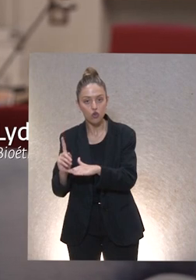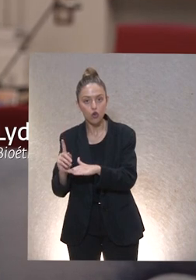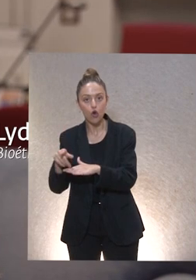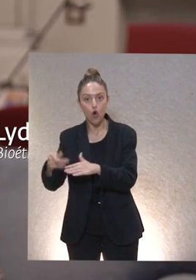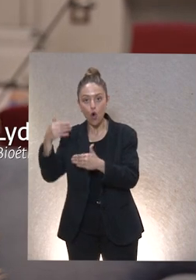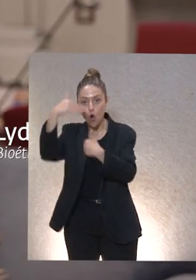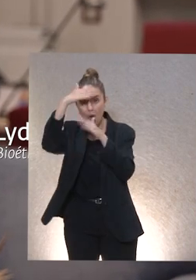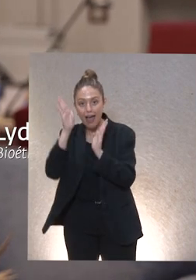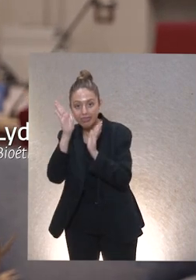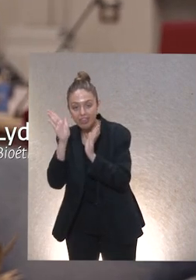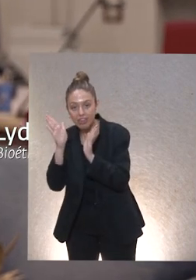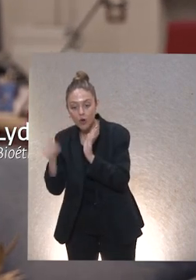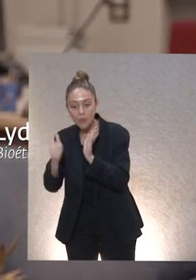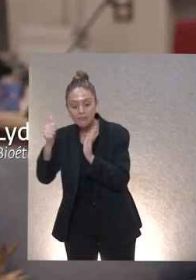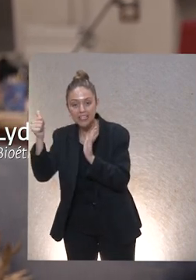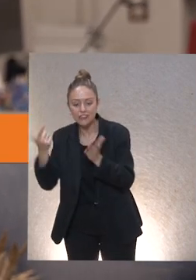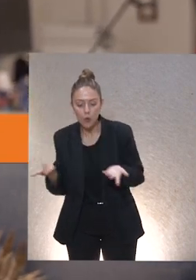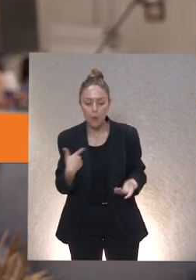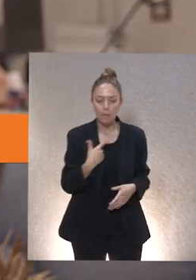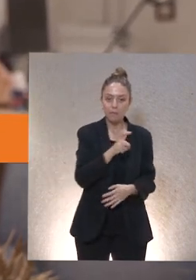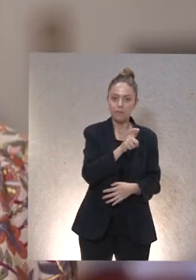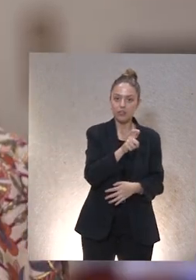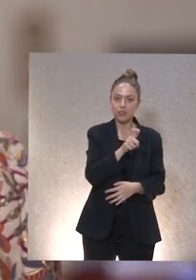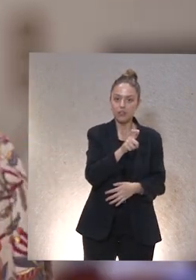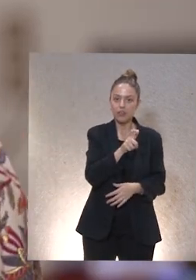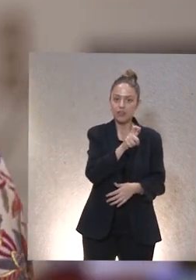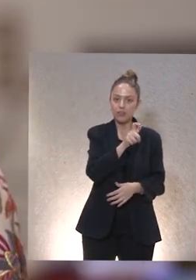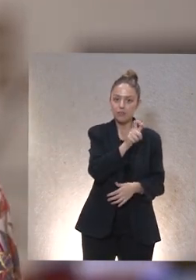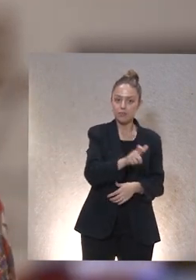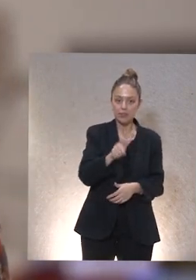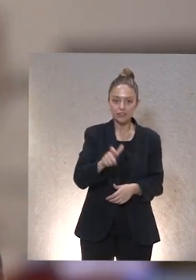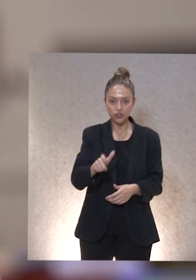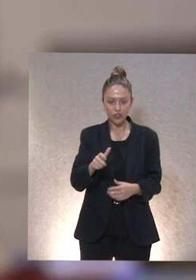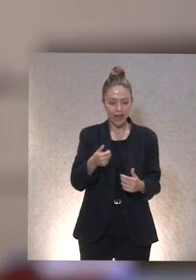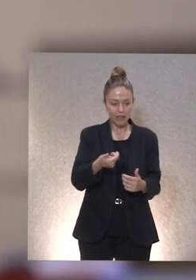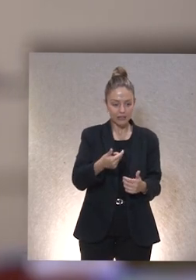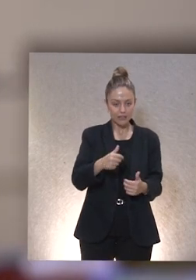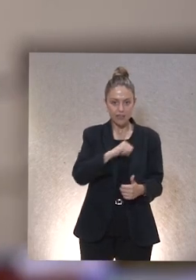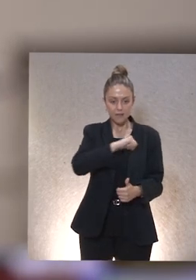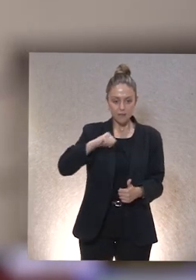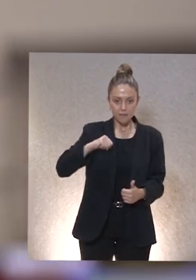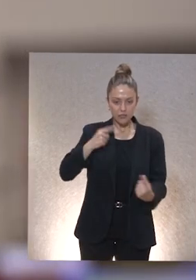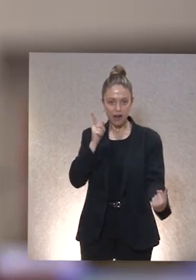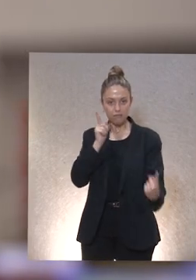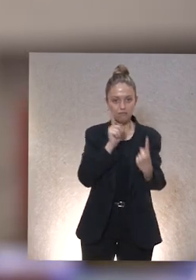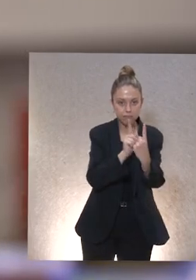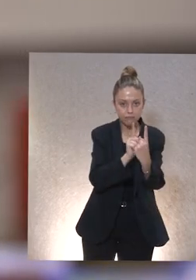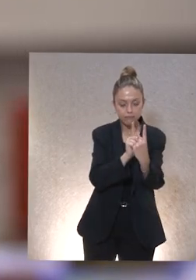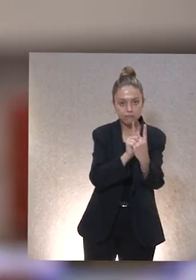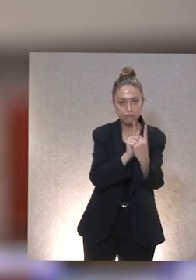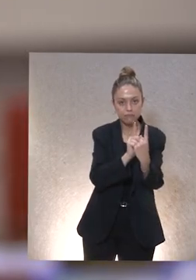atenciones, sino aquellos a quienes hemos sido capaces de mirar de ese modo personalizado. Pero yo diría que esto,